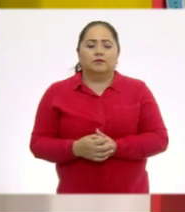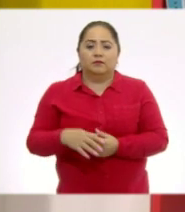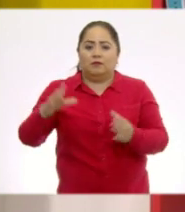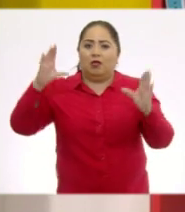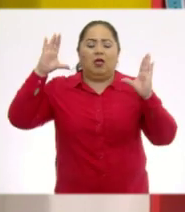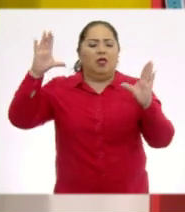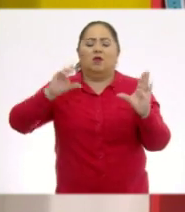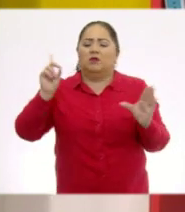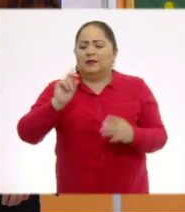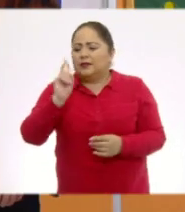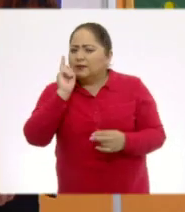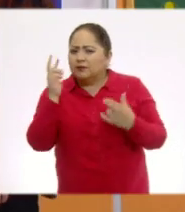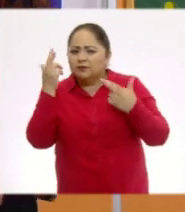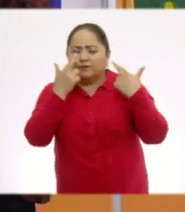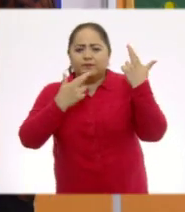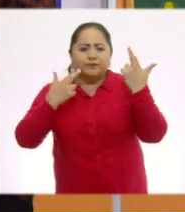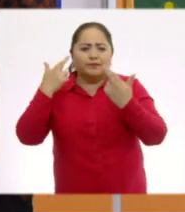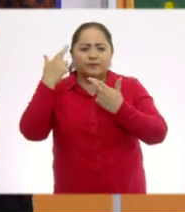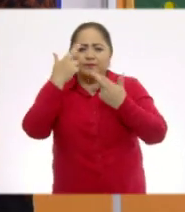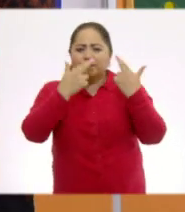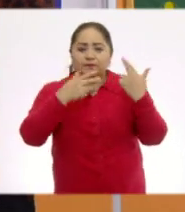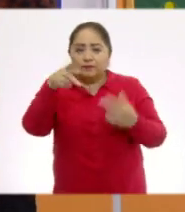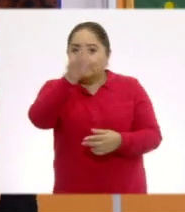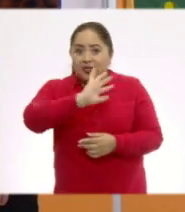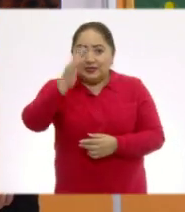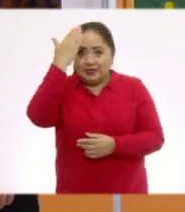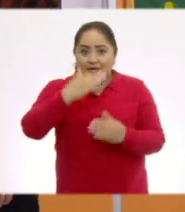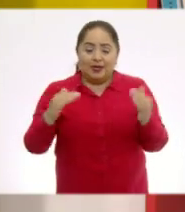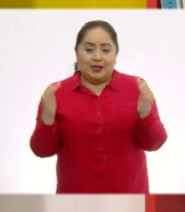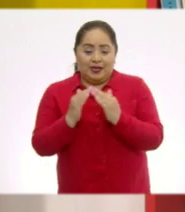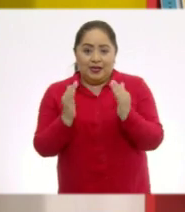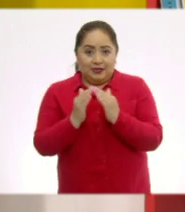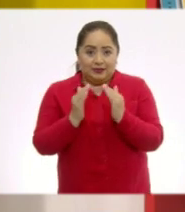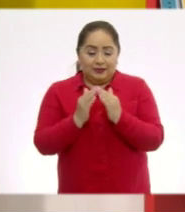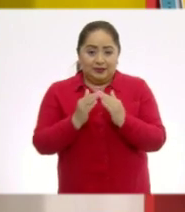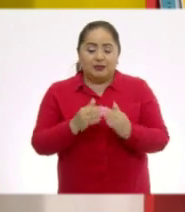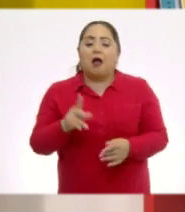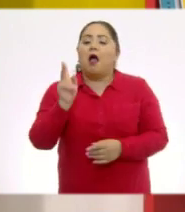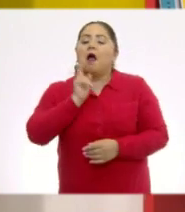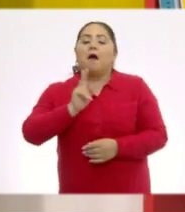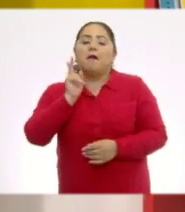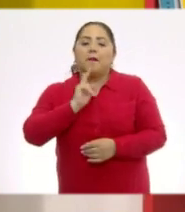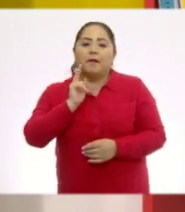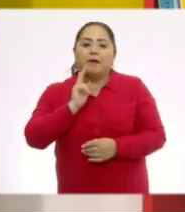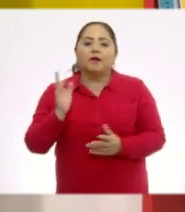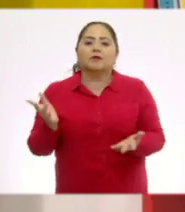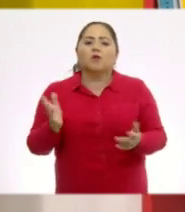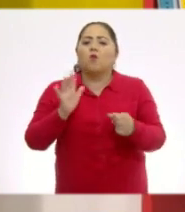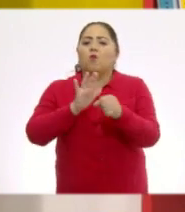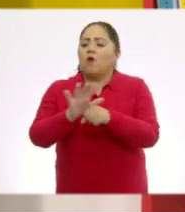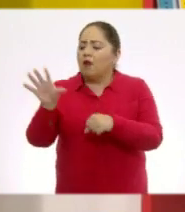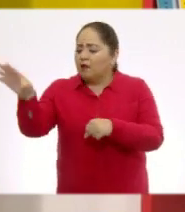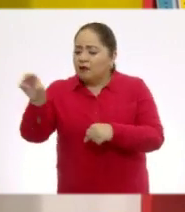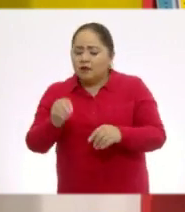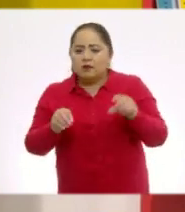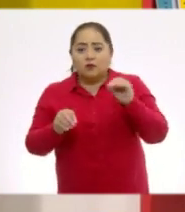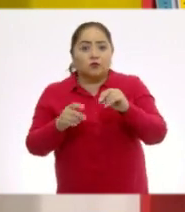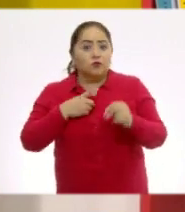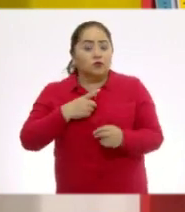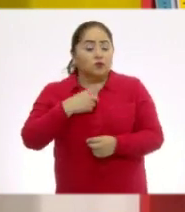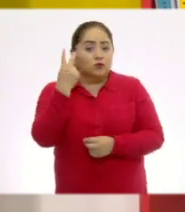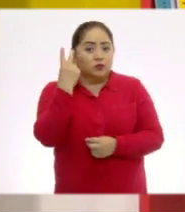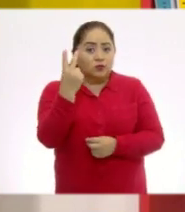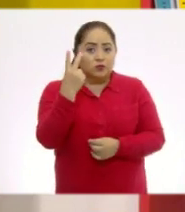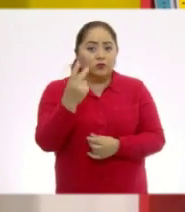tan grande. Entonces, ¿ya lo saben en casa? A ver... ¿Qué piezas, solo dos,